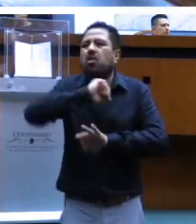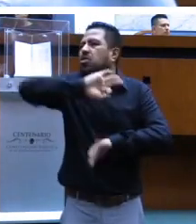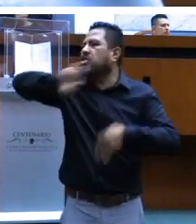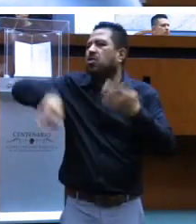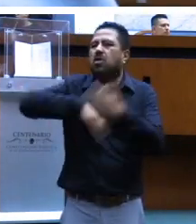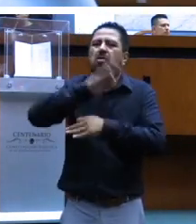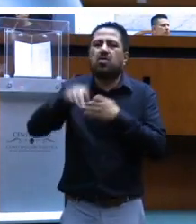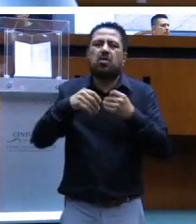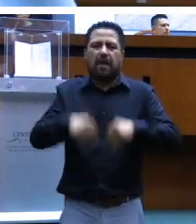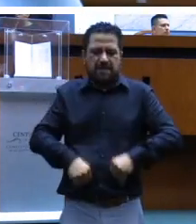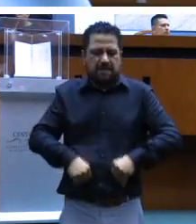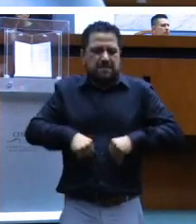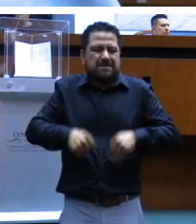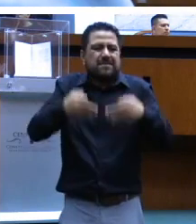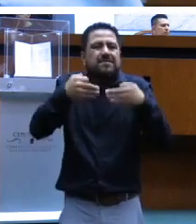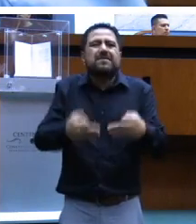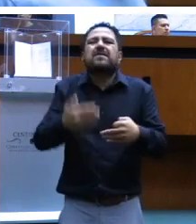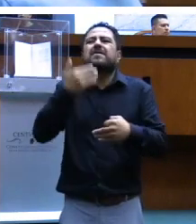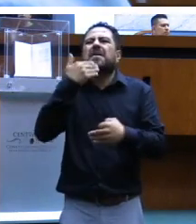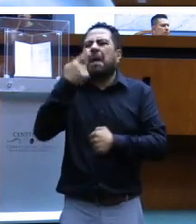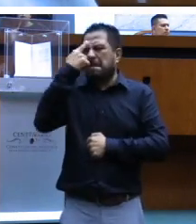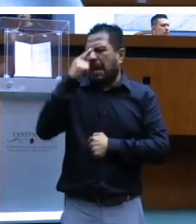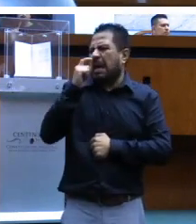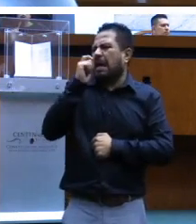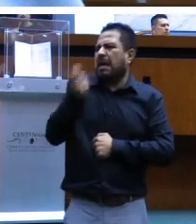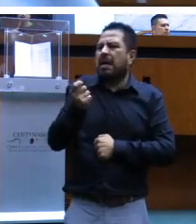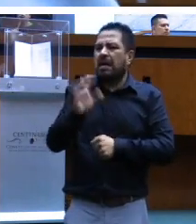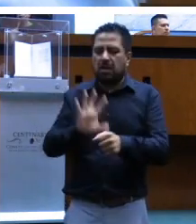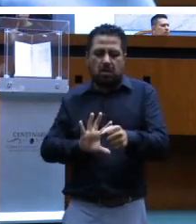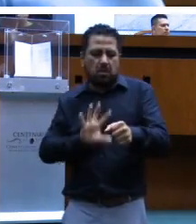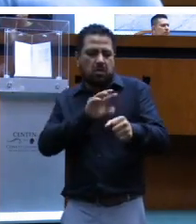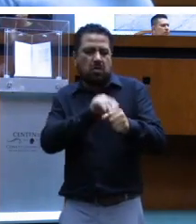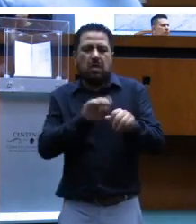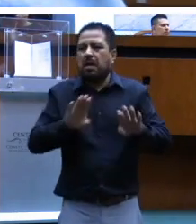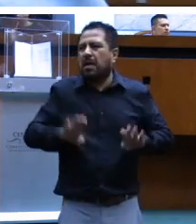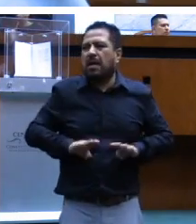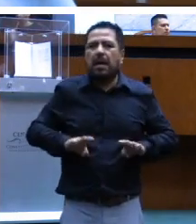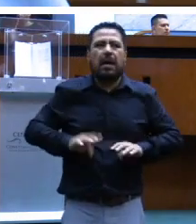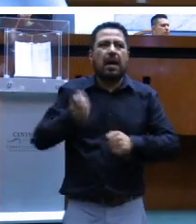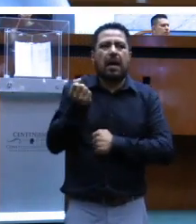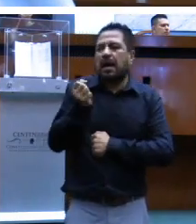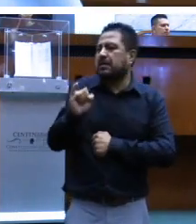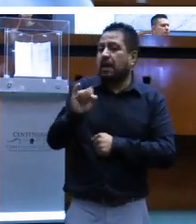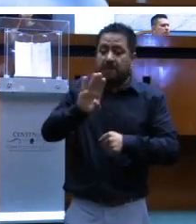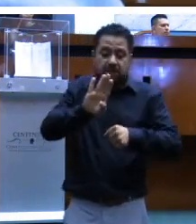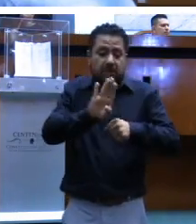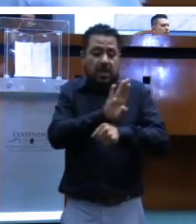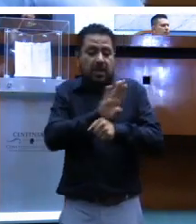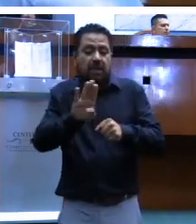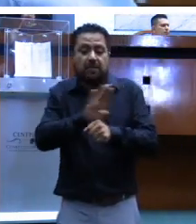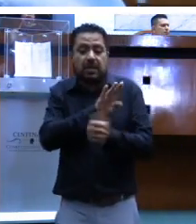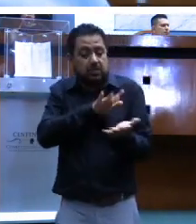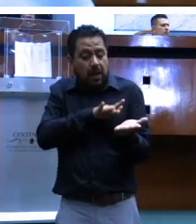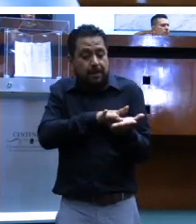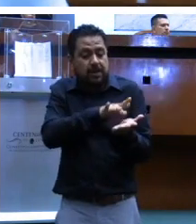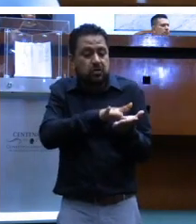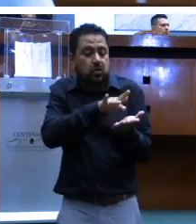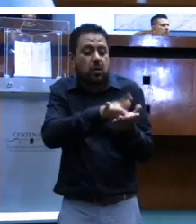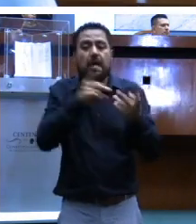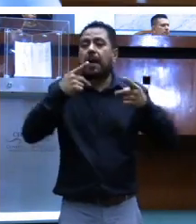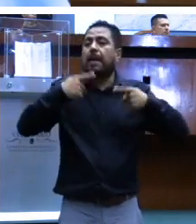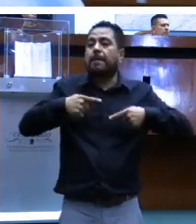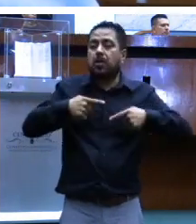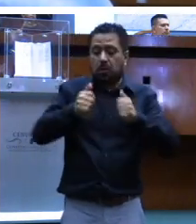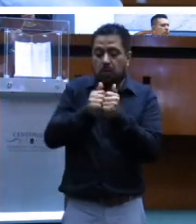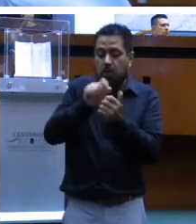condiciones de vida digna, para lo cual se engloban las siguientes características. Beneficios de apoyos para personas con discapacidad,